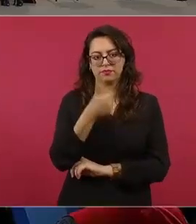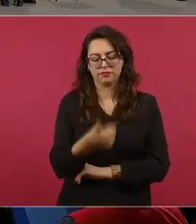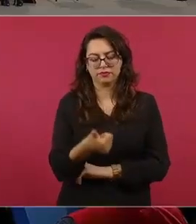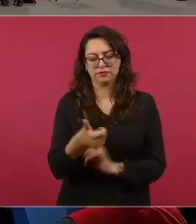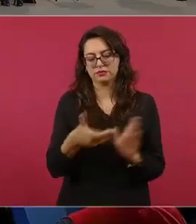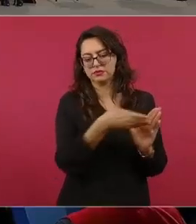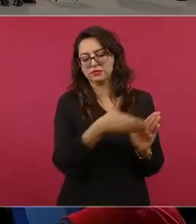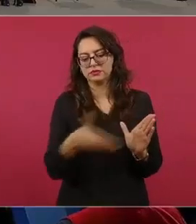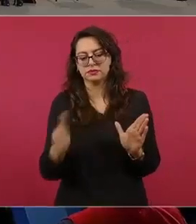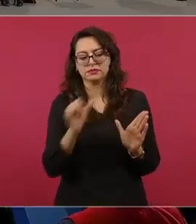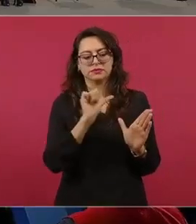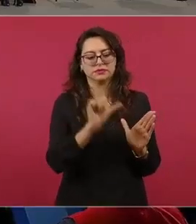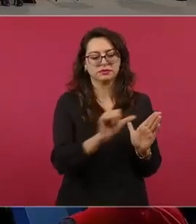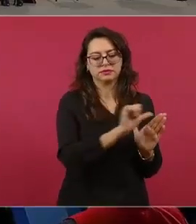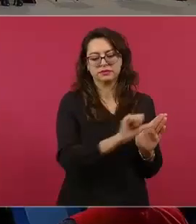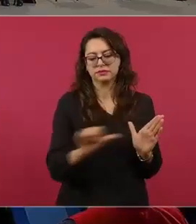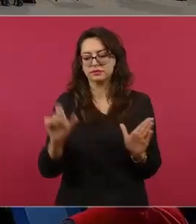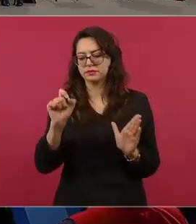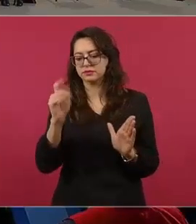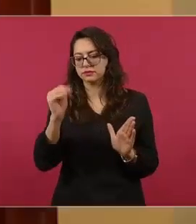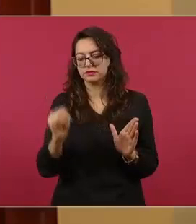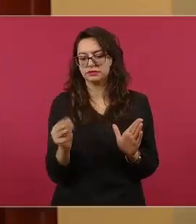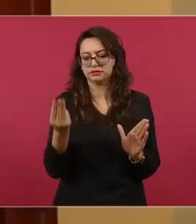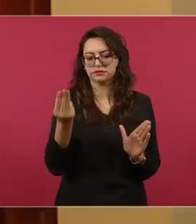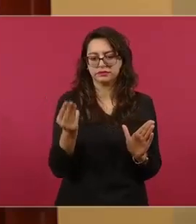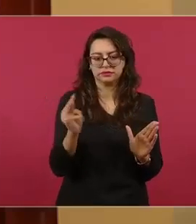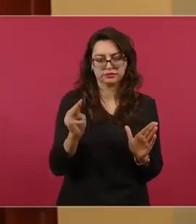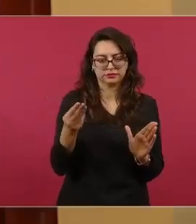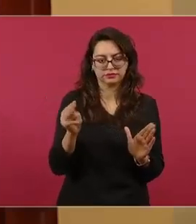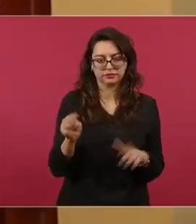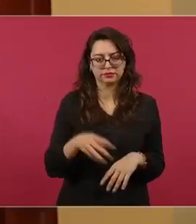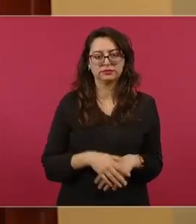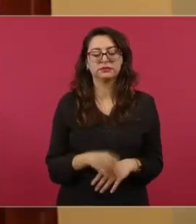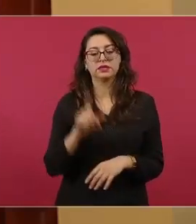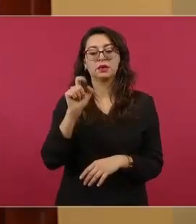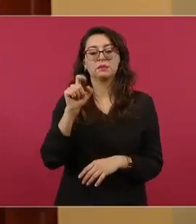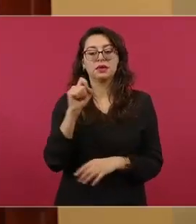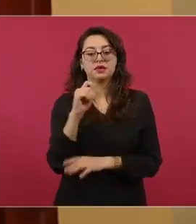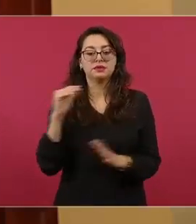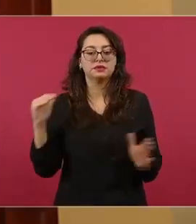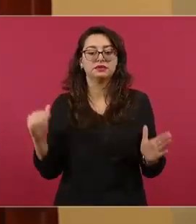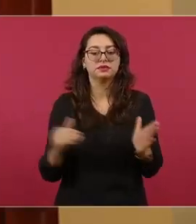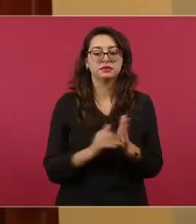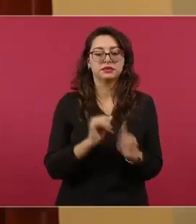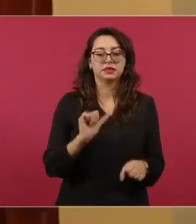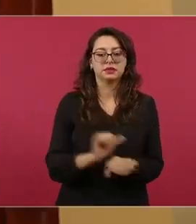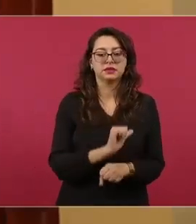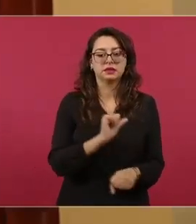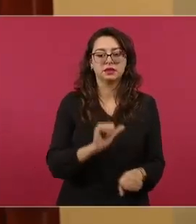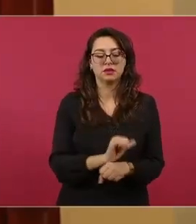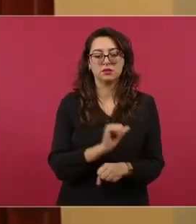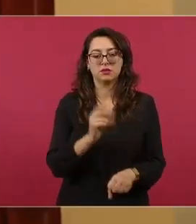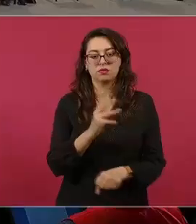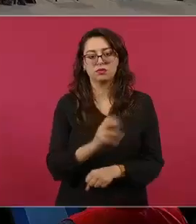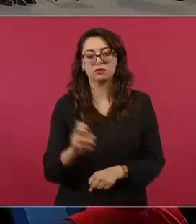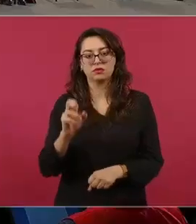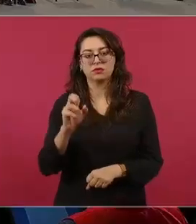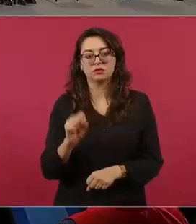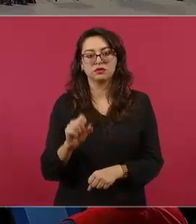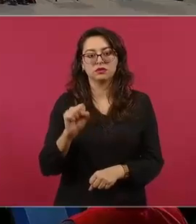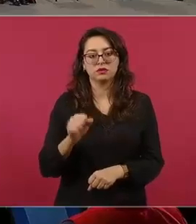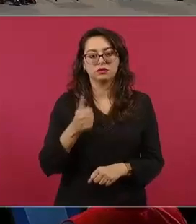al 29 de mayo. También tenemos más de 20 mil vehículos, 416 aeronaves y 70 buques.